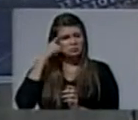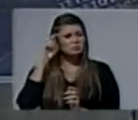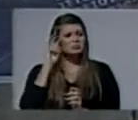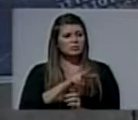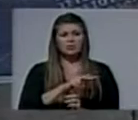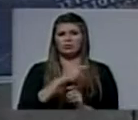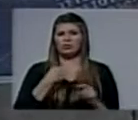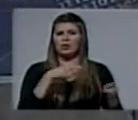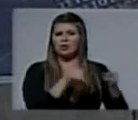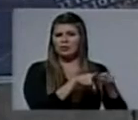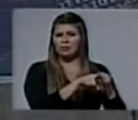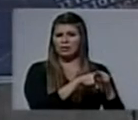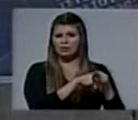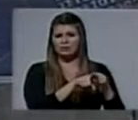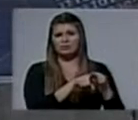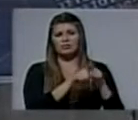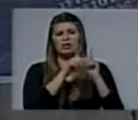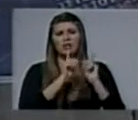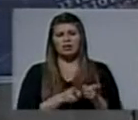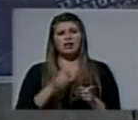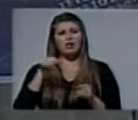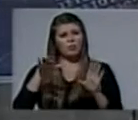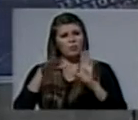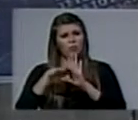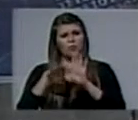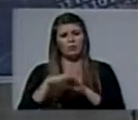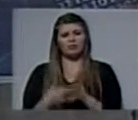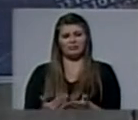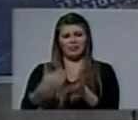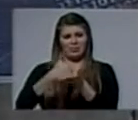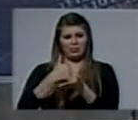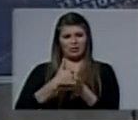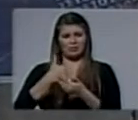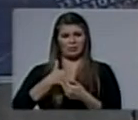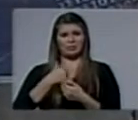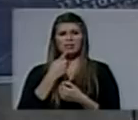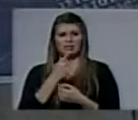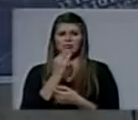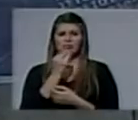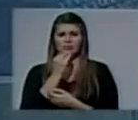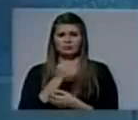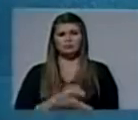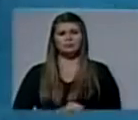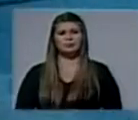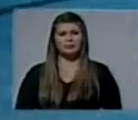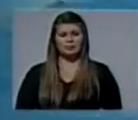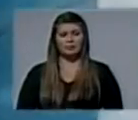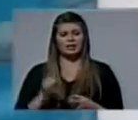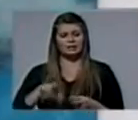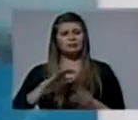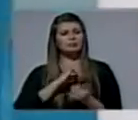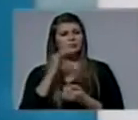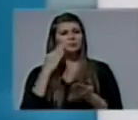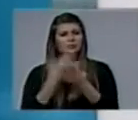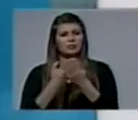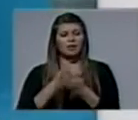mis hermanos, es como si lo hubieran hecho para mí. El editorial